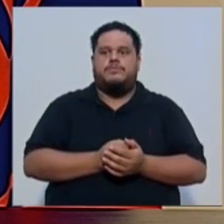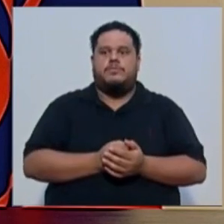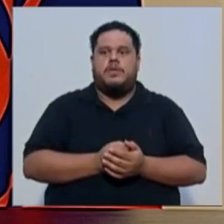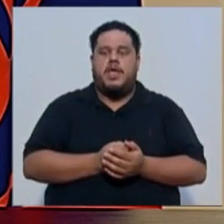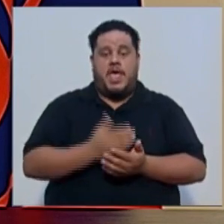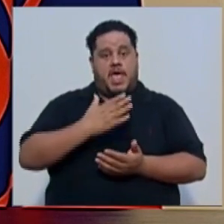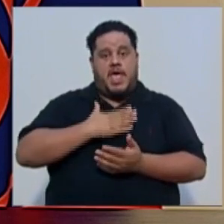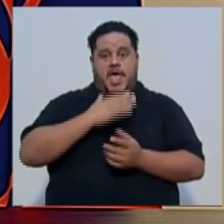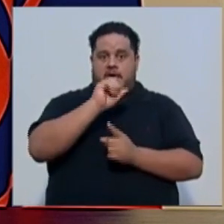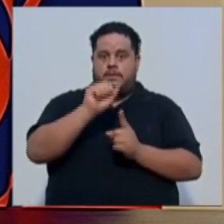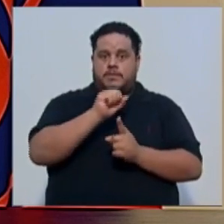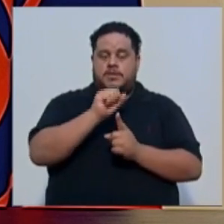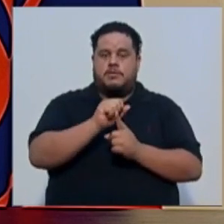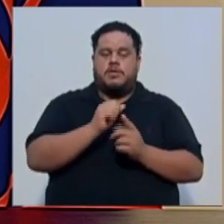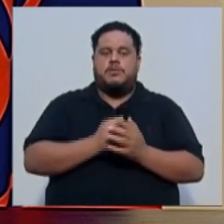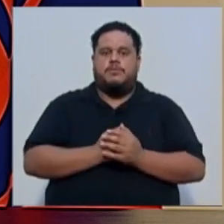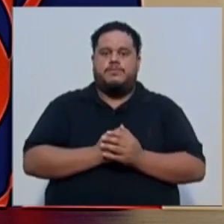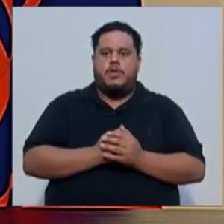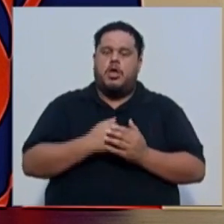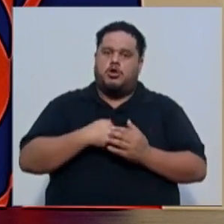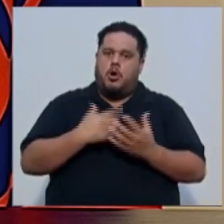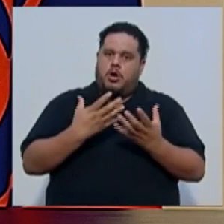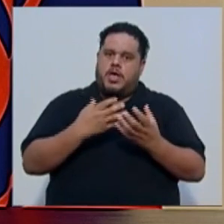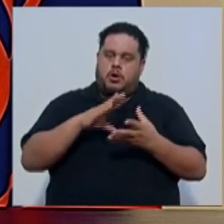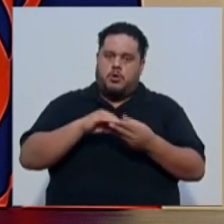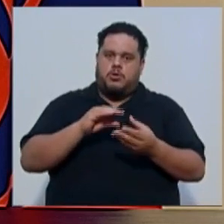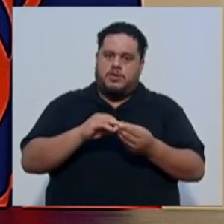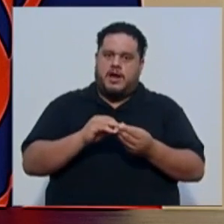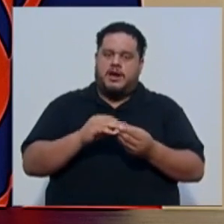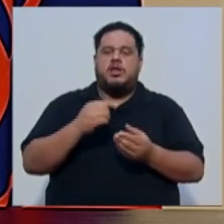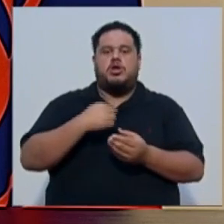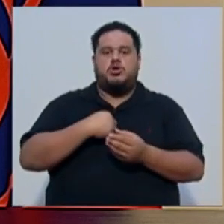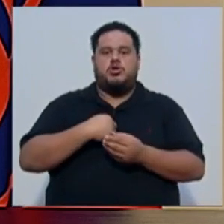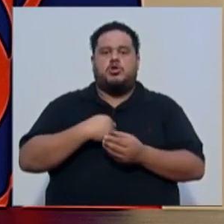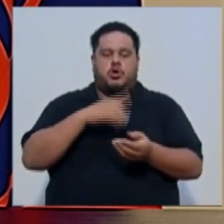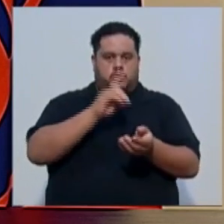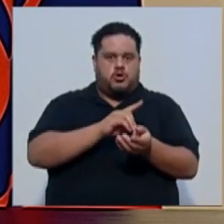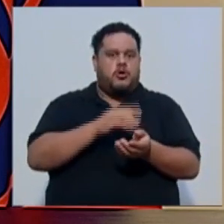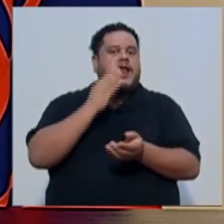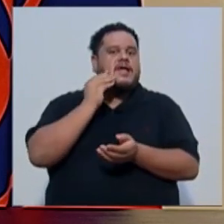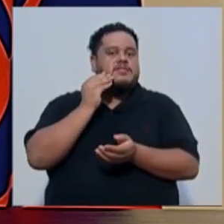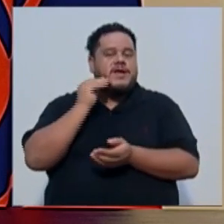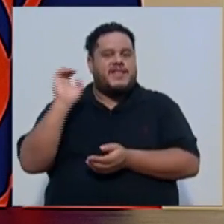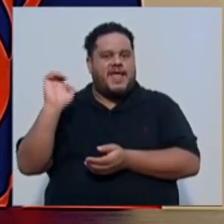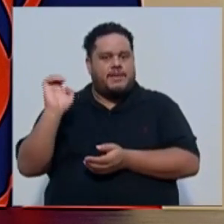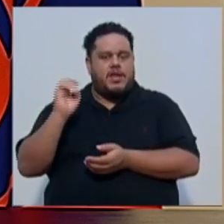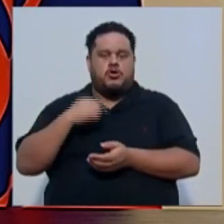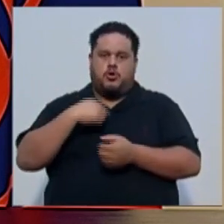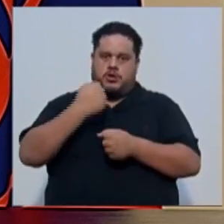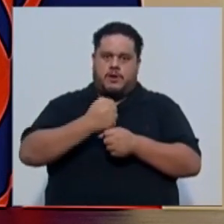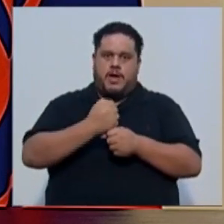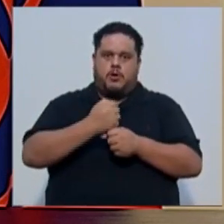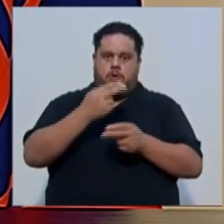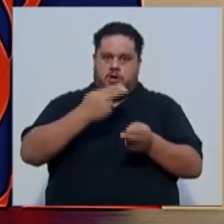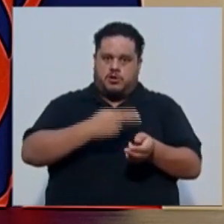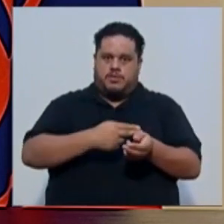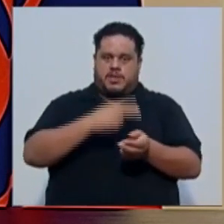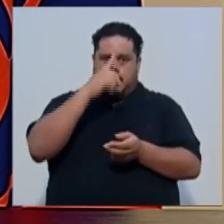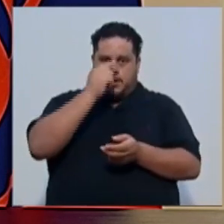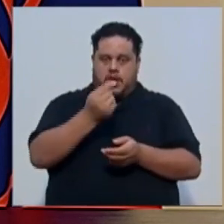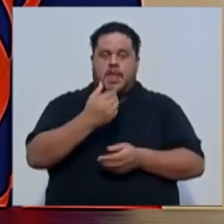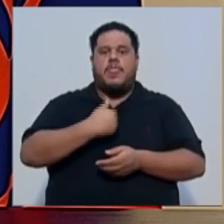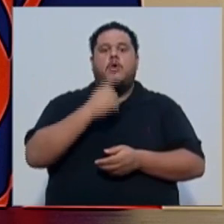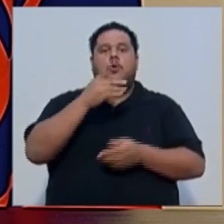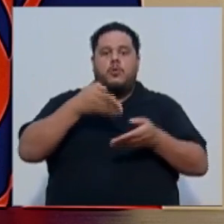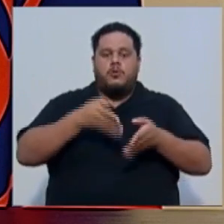En mi caso, quiero contarles un poco, bueno, yo soy emergencióloga, trabajo en el Calderón, tengo una